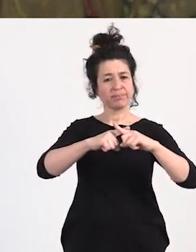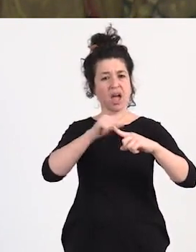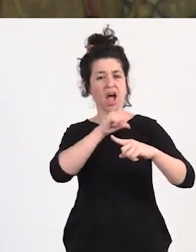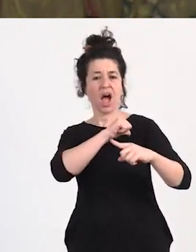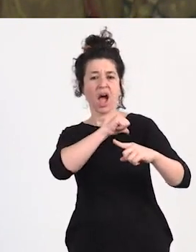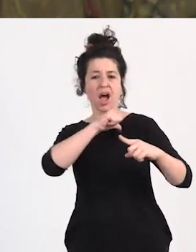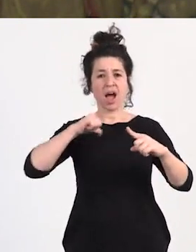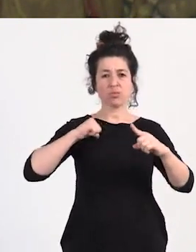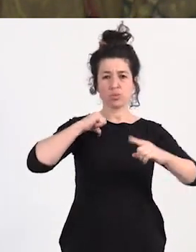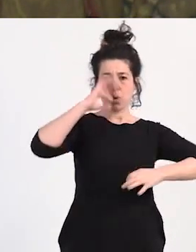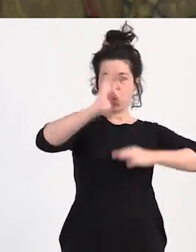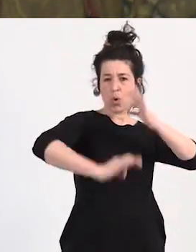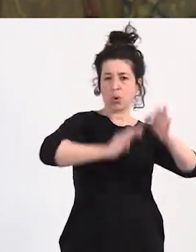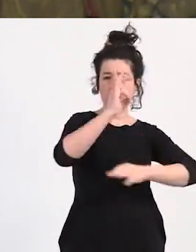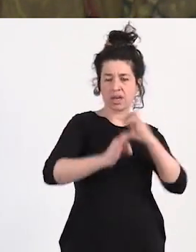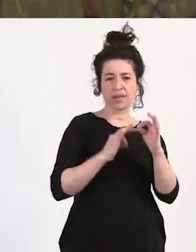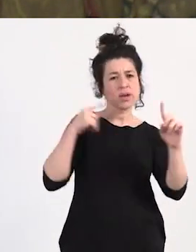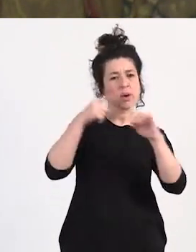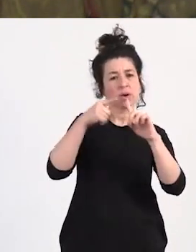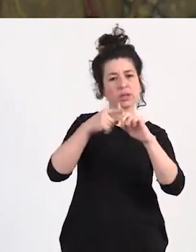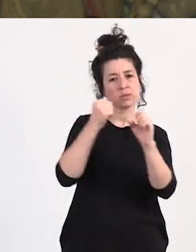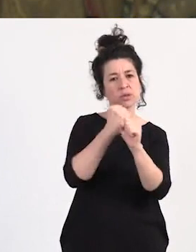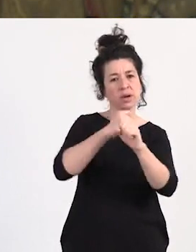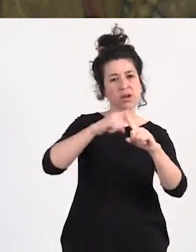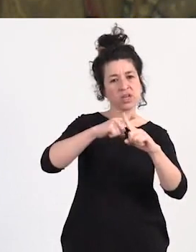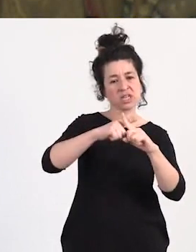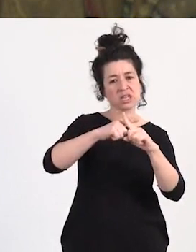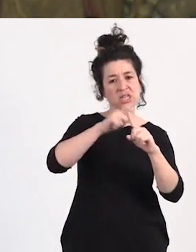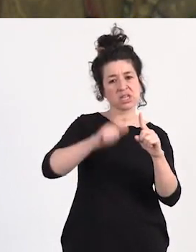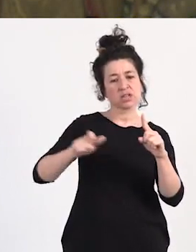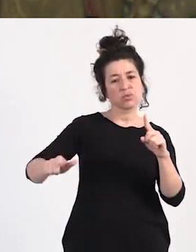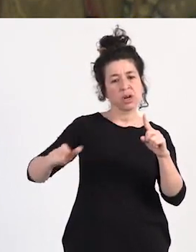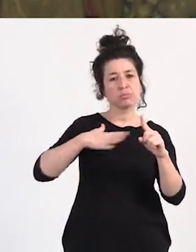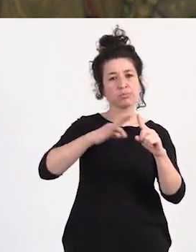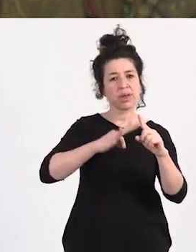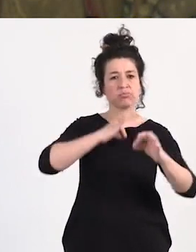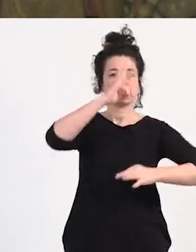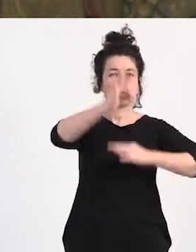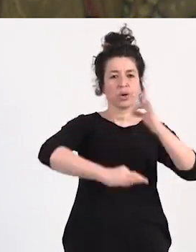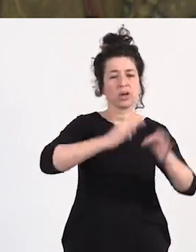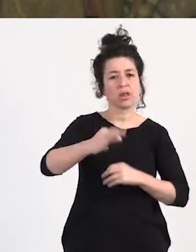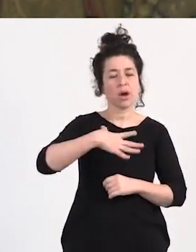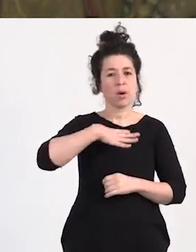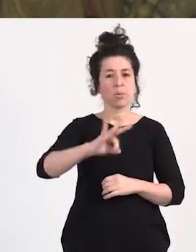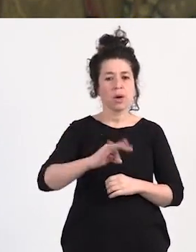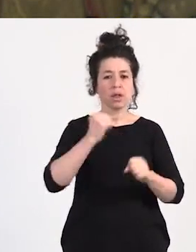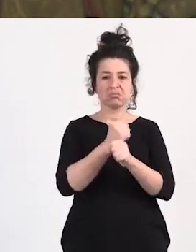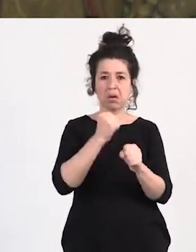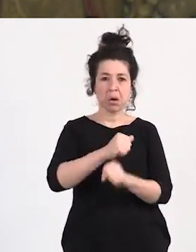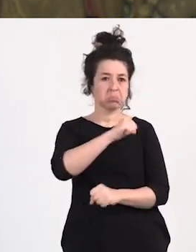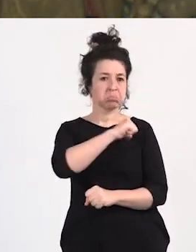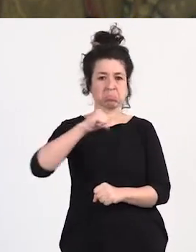es autoorganización para que las trabajadoras sexuales pues se organicen y puedan trabajar de forma